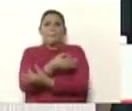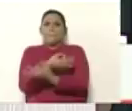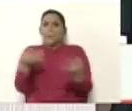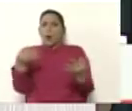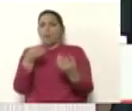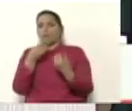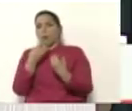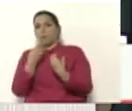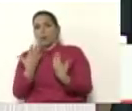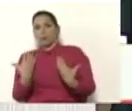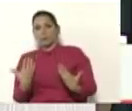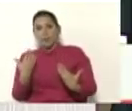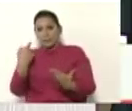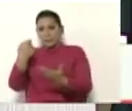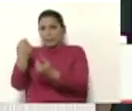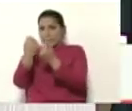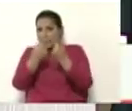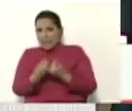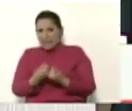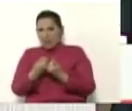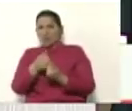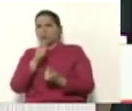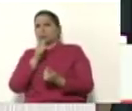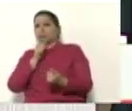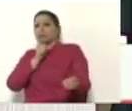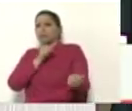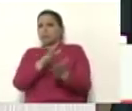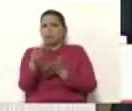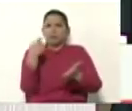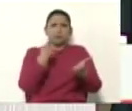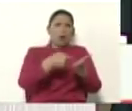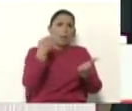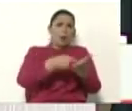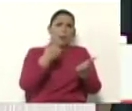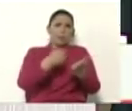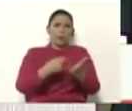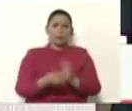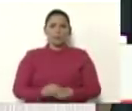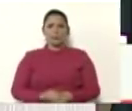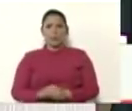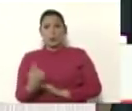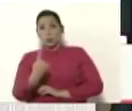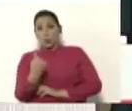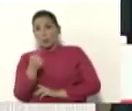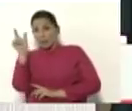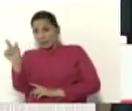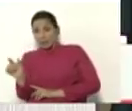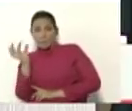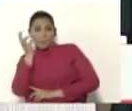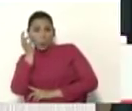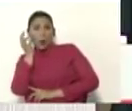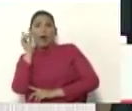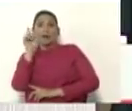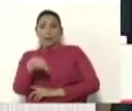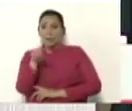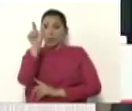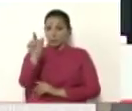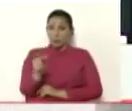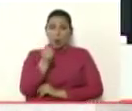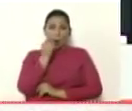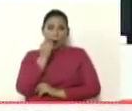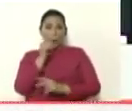y el dinero lo estaba gastando no solamente Rosana y Kevin también Superlano